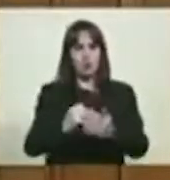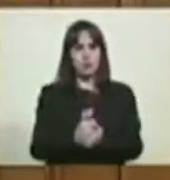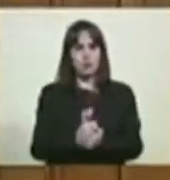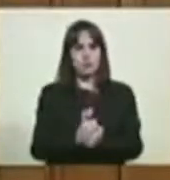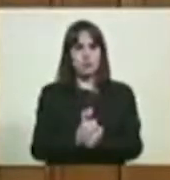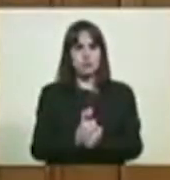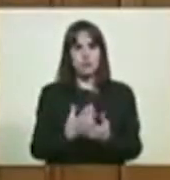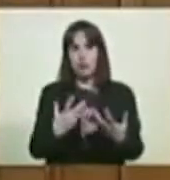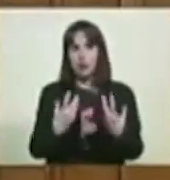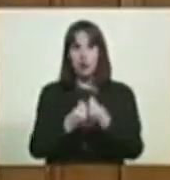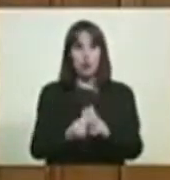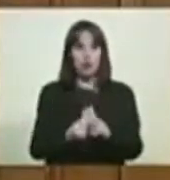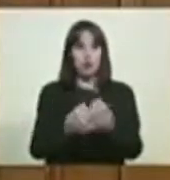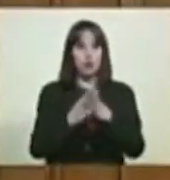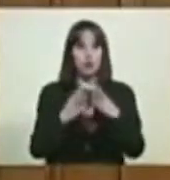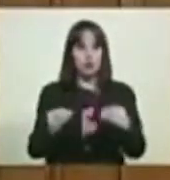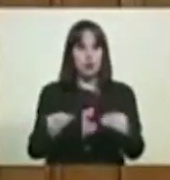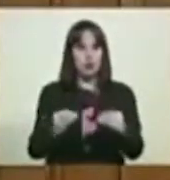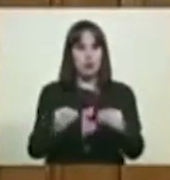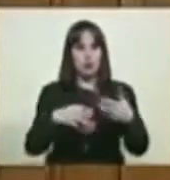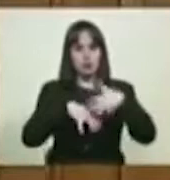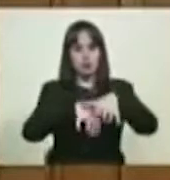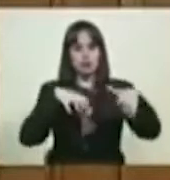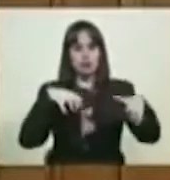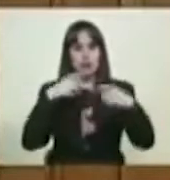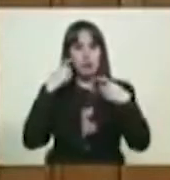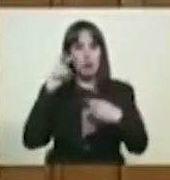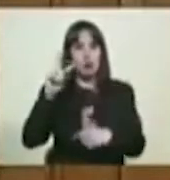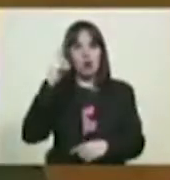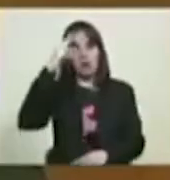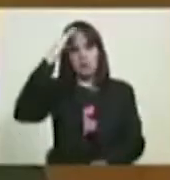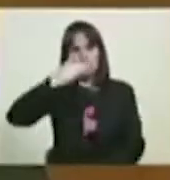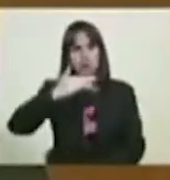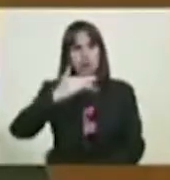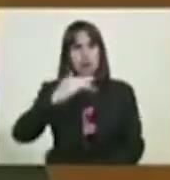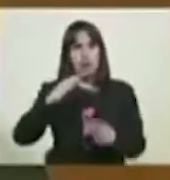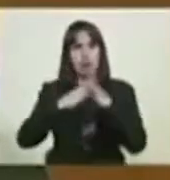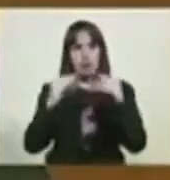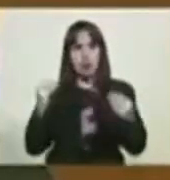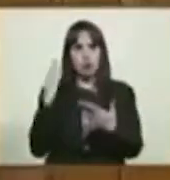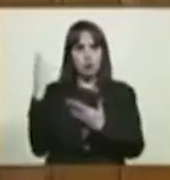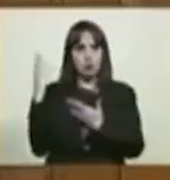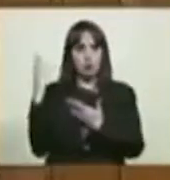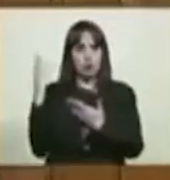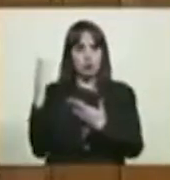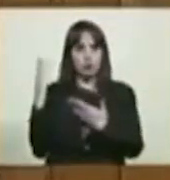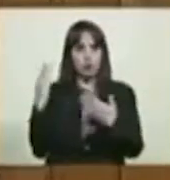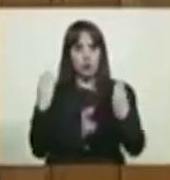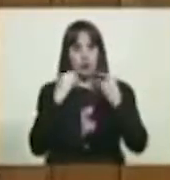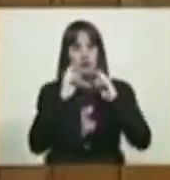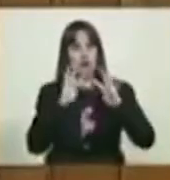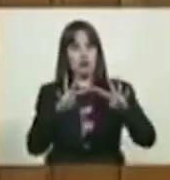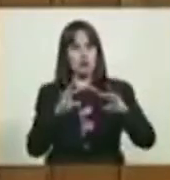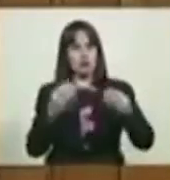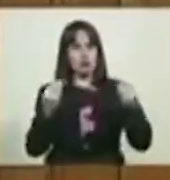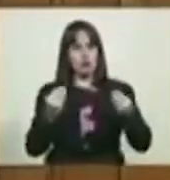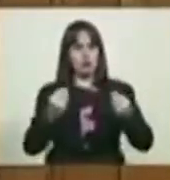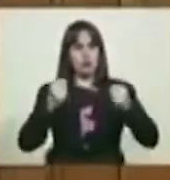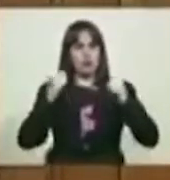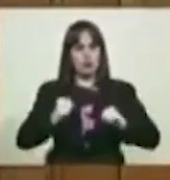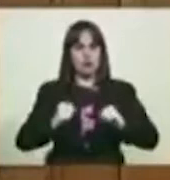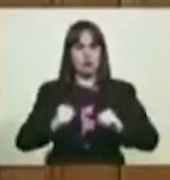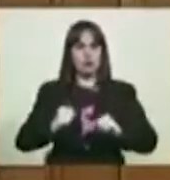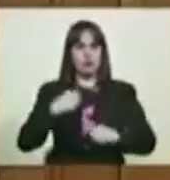su Comandante, Compañero General, Mayor General Hernández Dala, a todos por su reacción valiente,